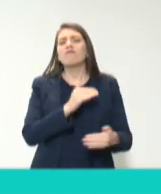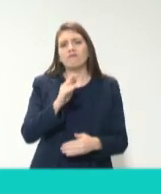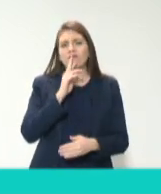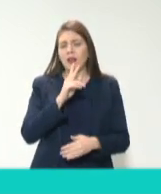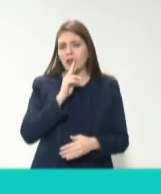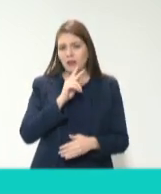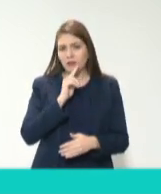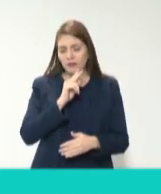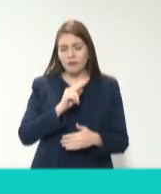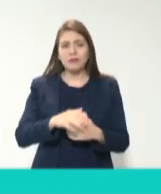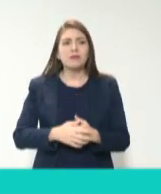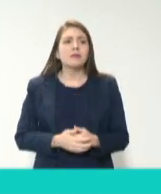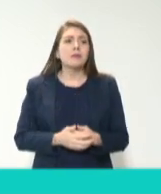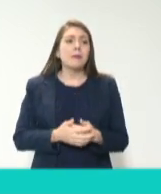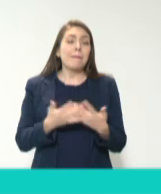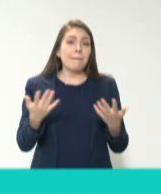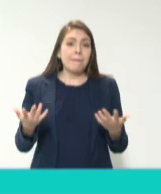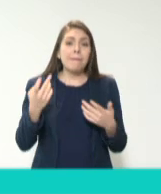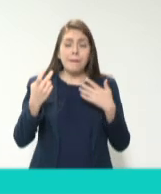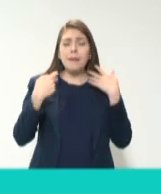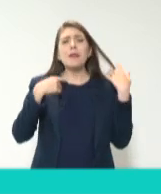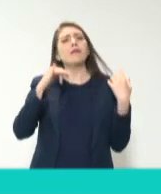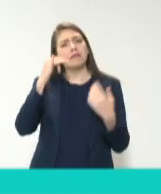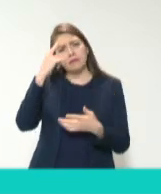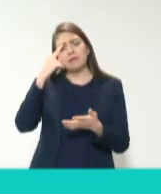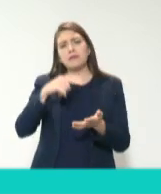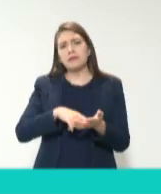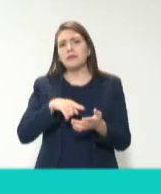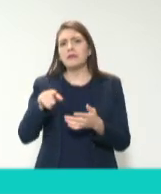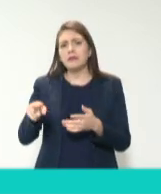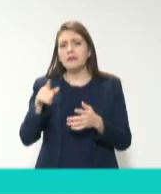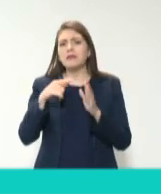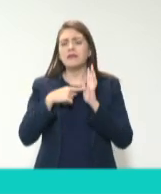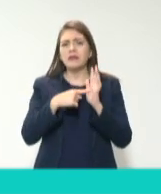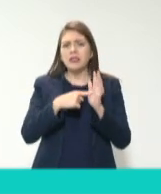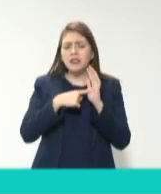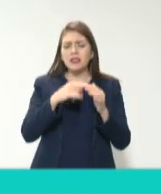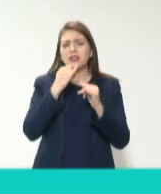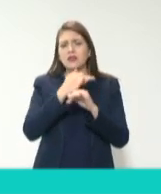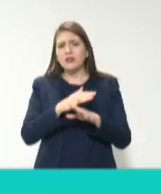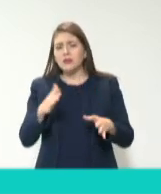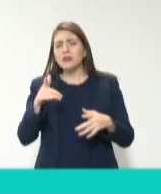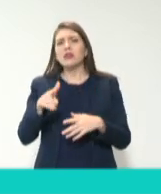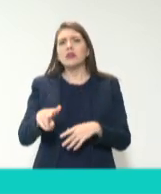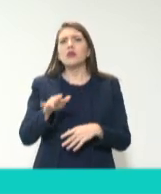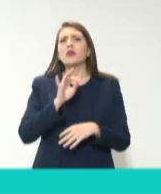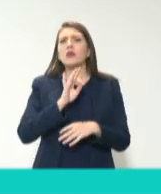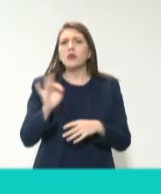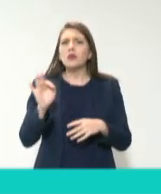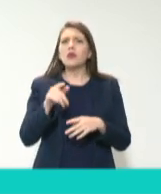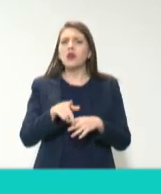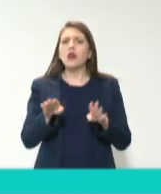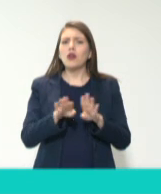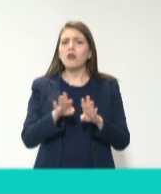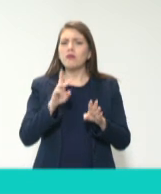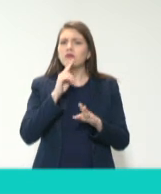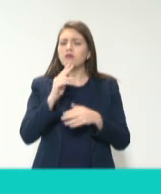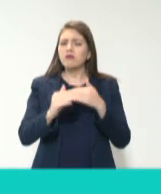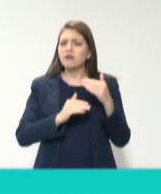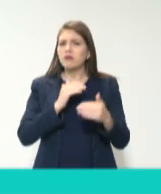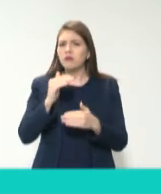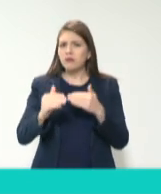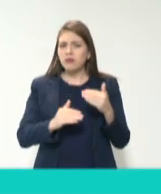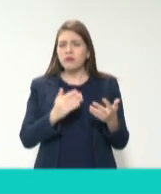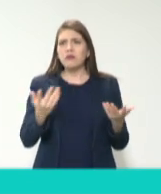sí creo que la transparencia se ha posicionado en el imaginario conectivo. Yo creo que hay poca